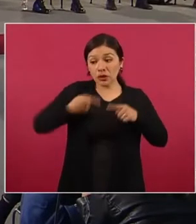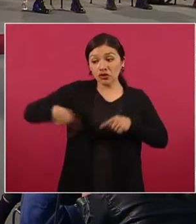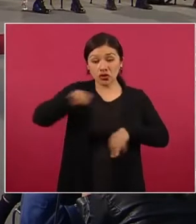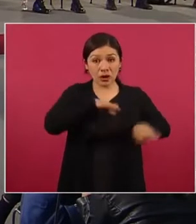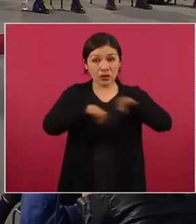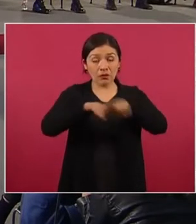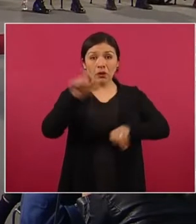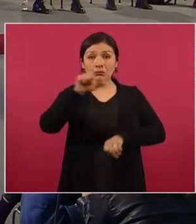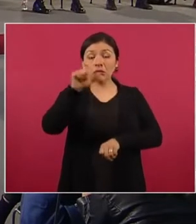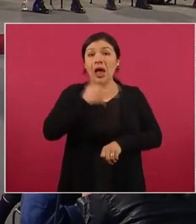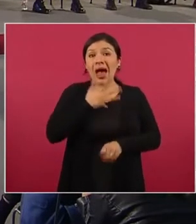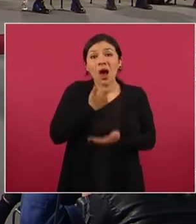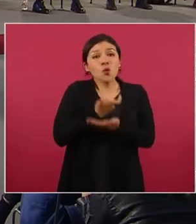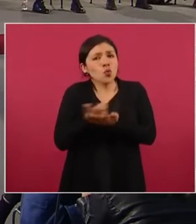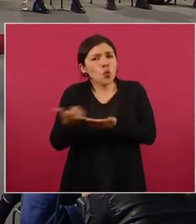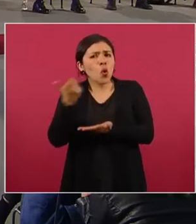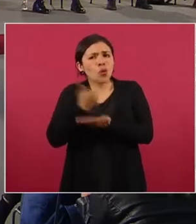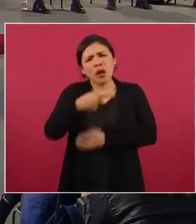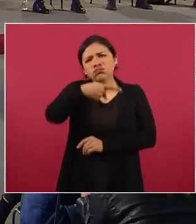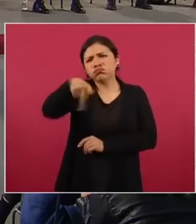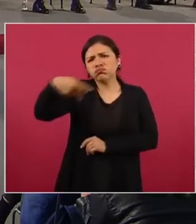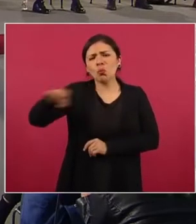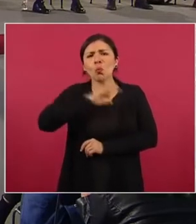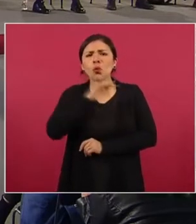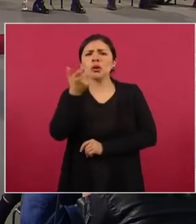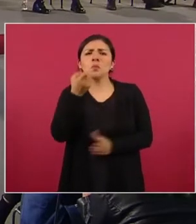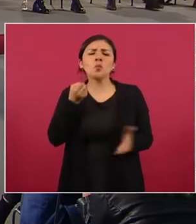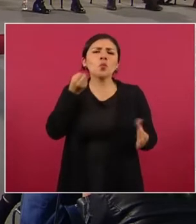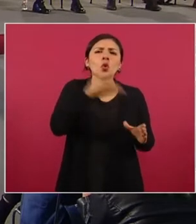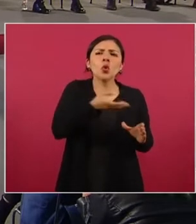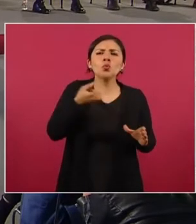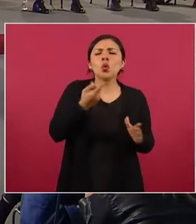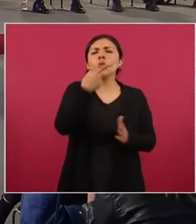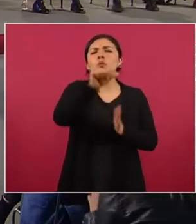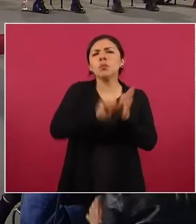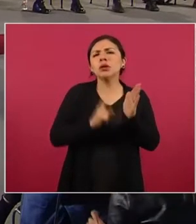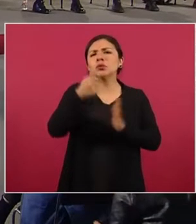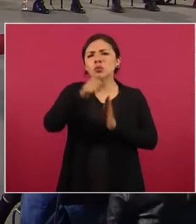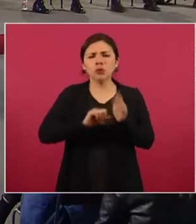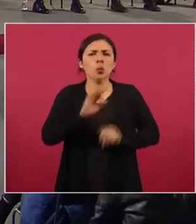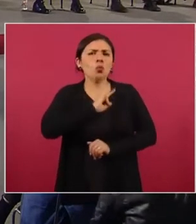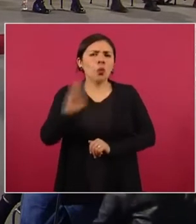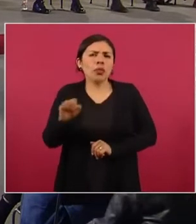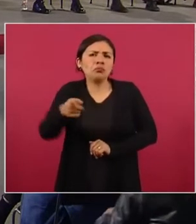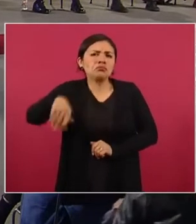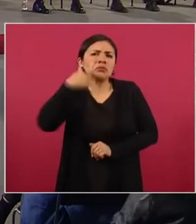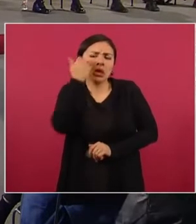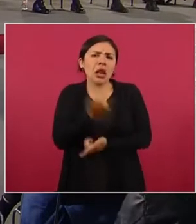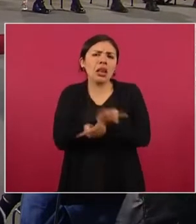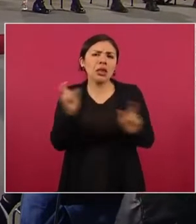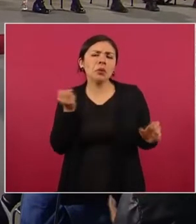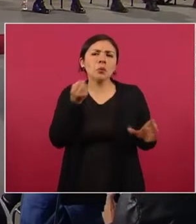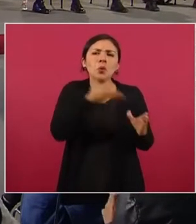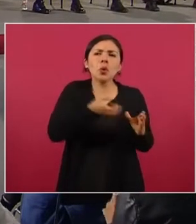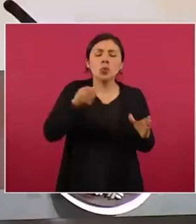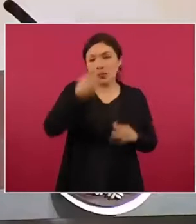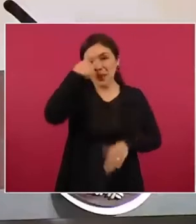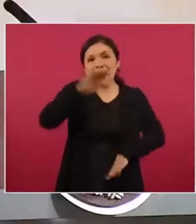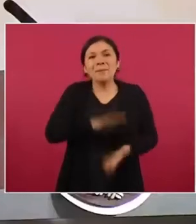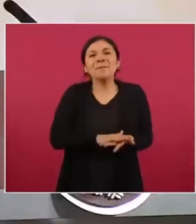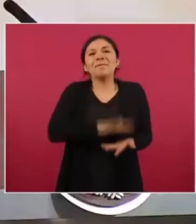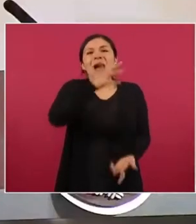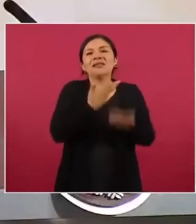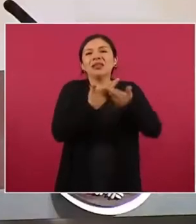un ingreso extra o puede aportar un ingreso mensual, puede hacer aportaciones a este seguro y ampliar